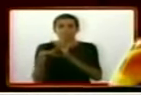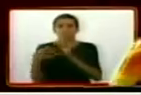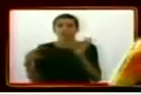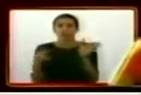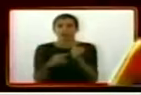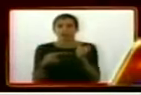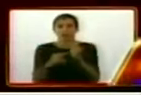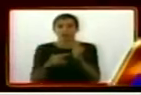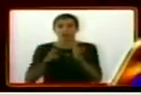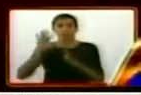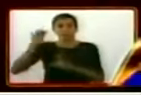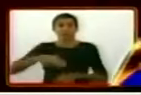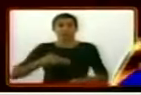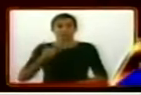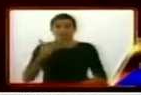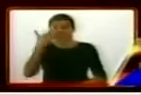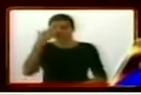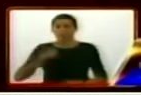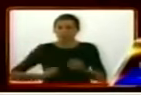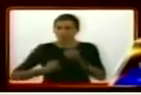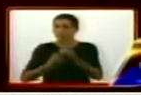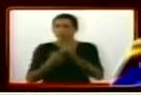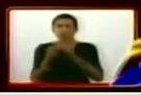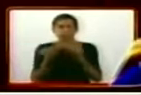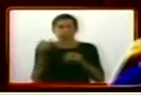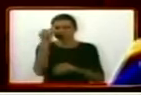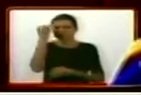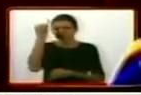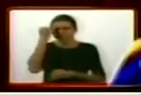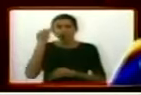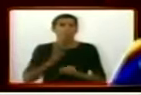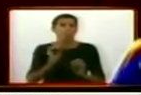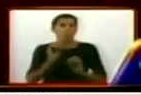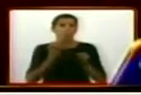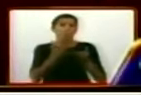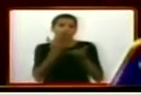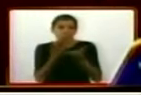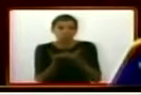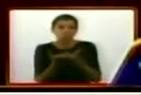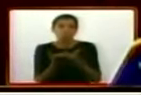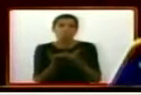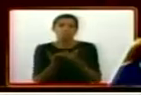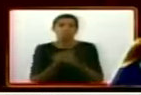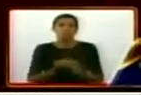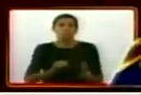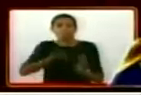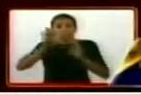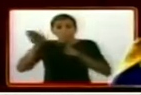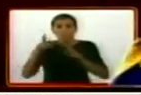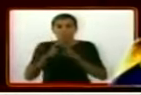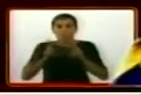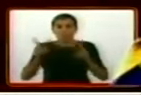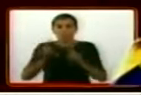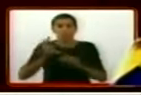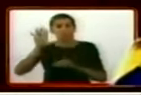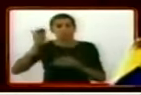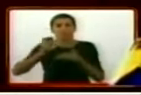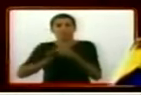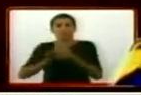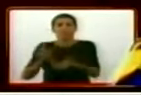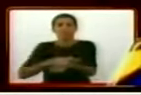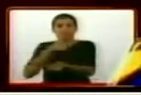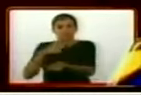Árabe Siria y ratifica su apoyo a todas las iniciativas y propuestas que surjan en pro de la paz en ese hermano país, que